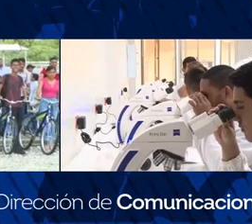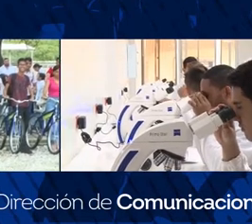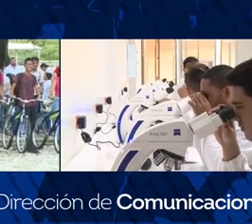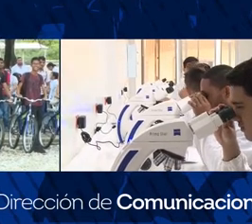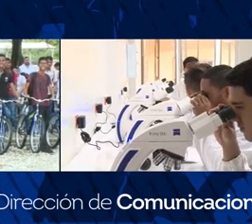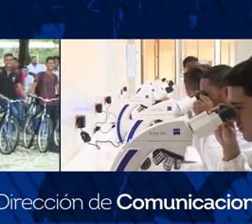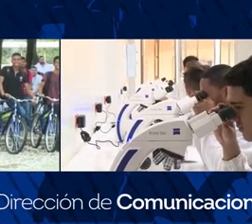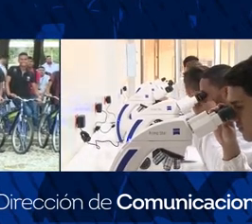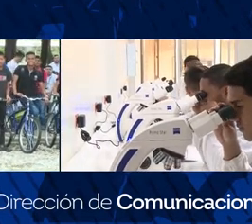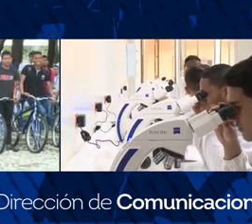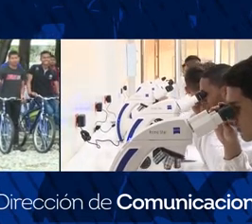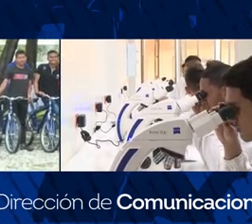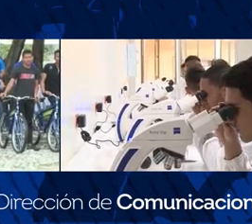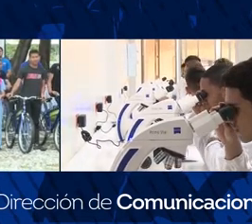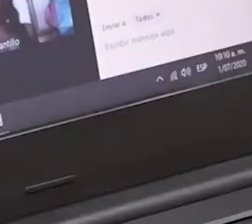¿Qué es